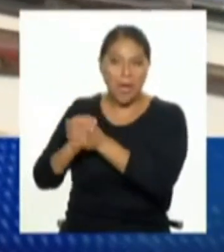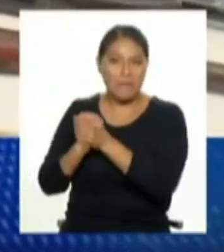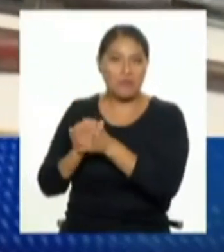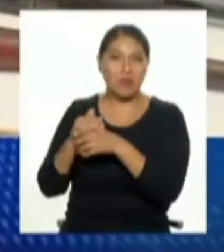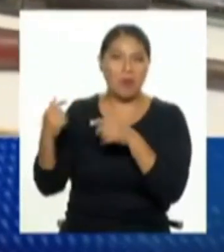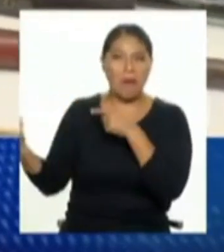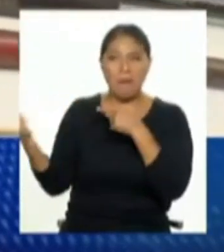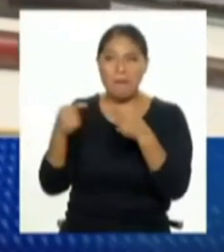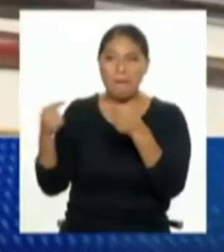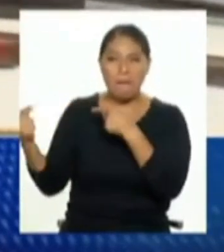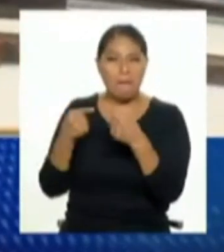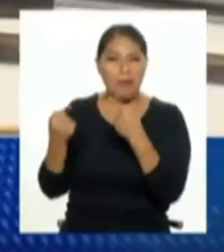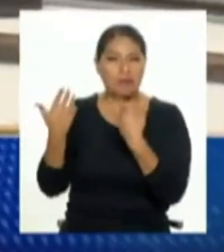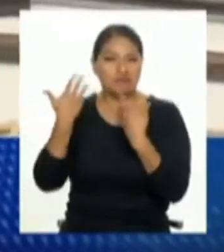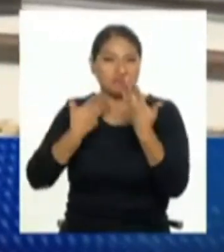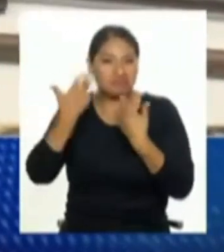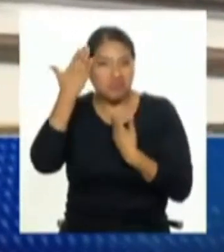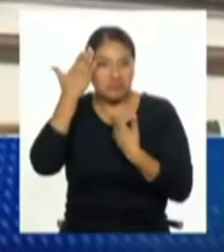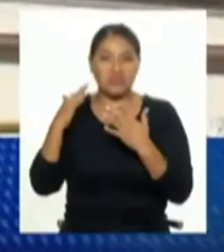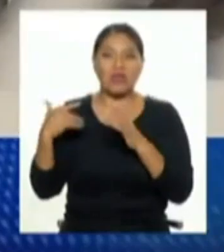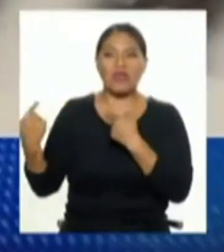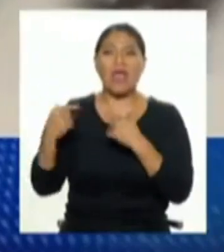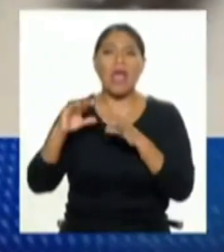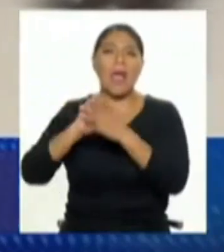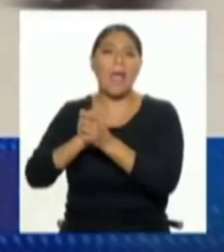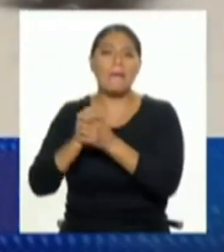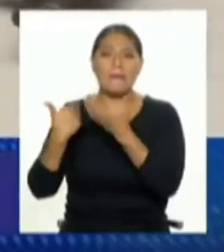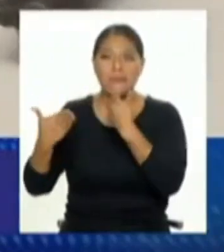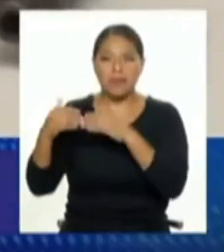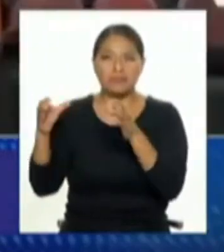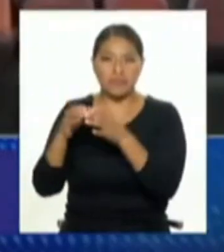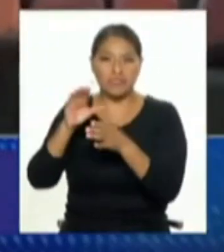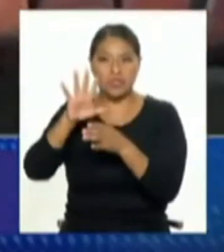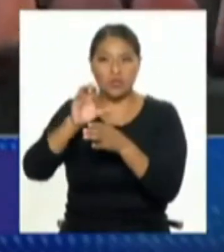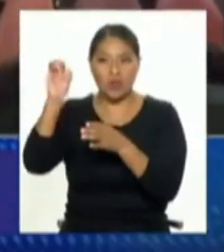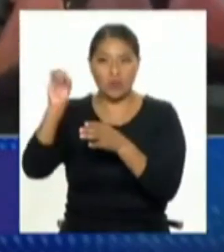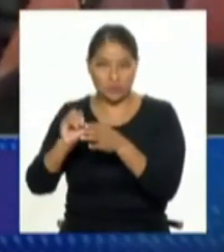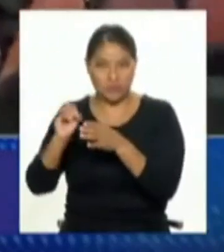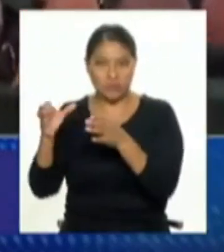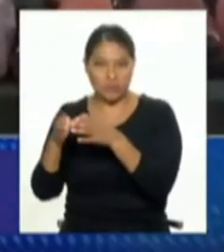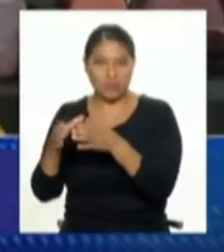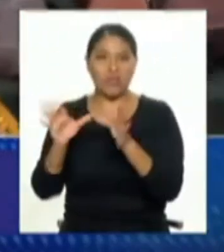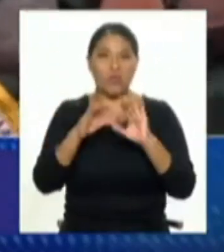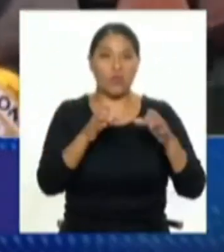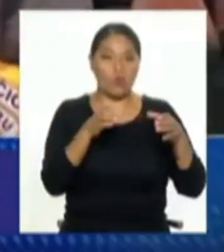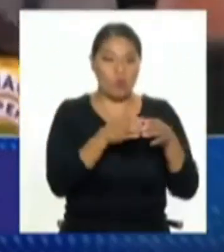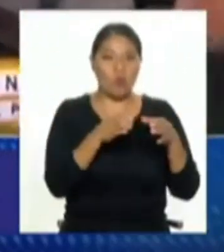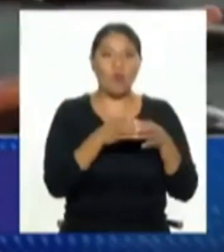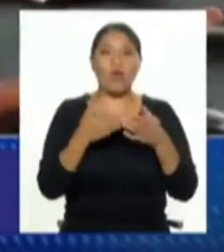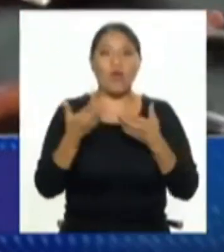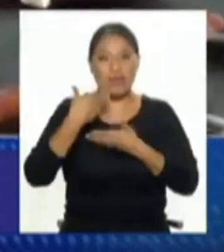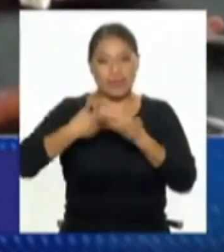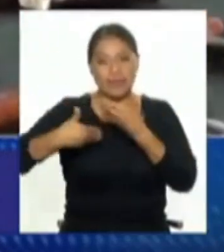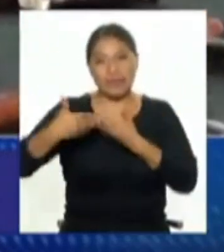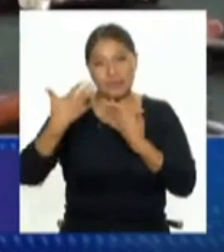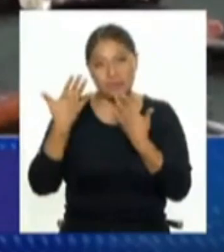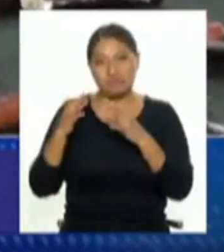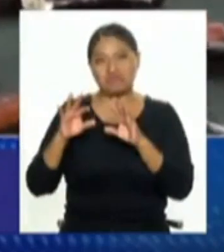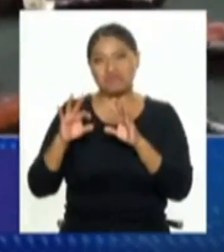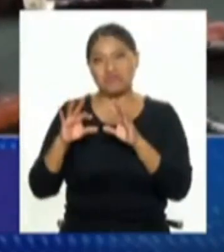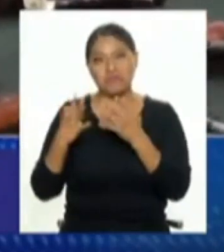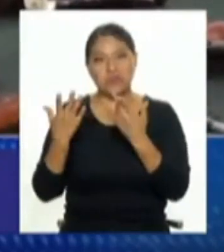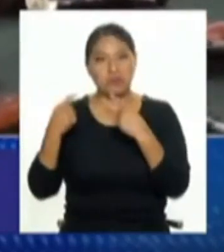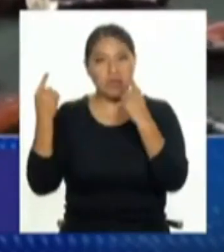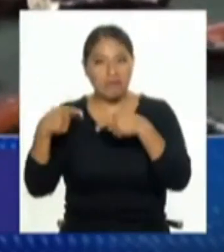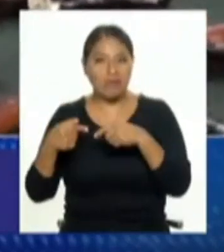discusión personal no criminal y un porcentaje menor pero también importante de relaciones intrafamiliares ¿no? desde accidentes